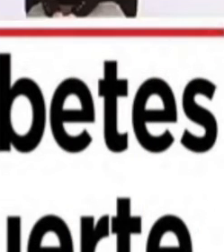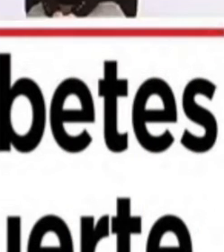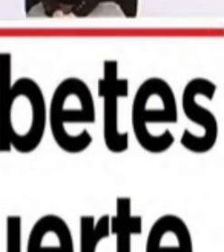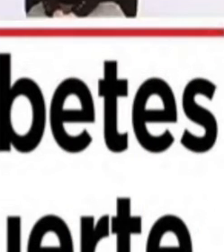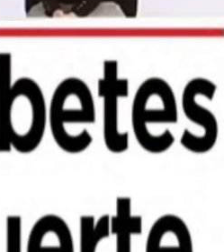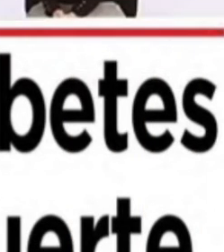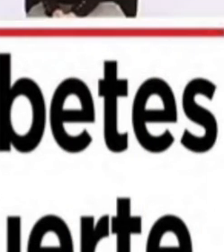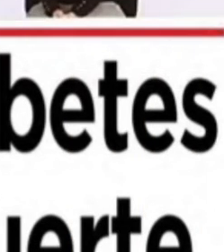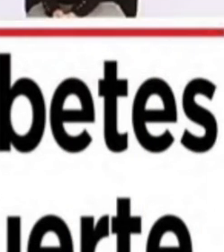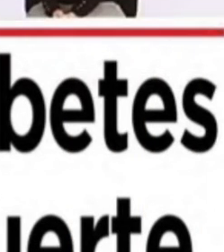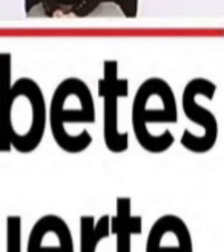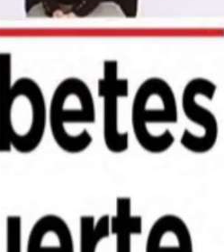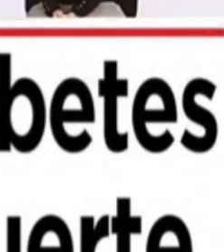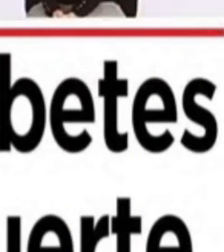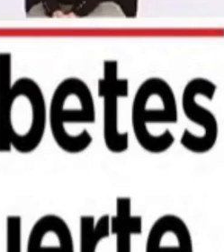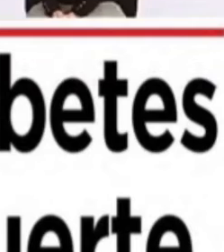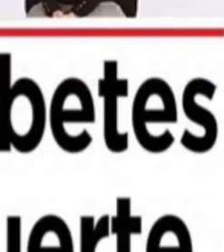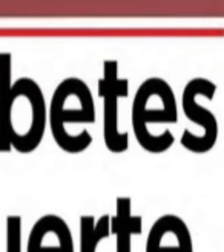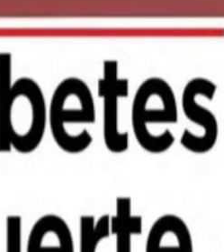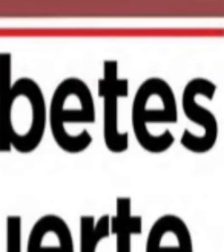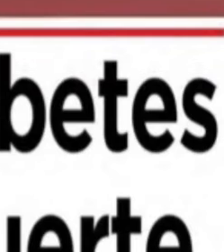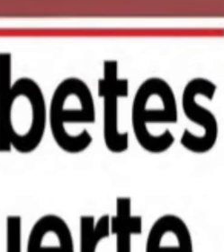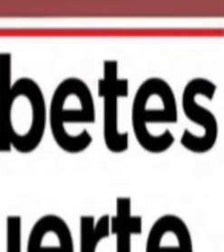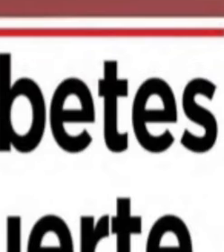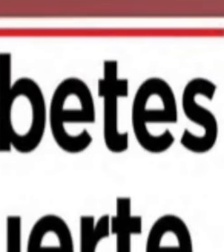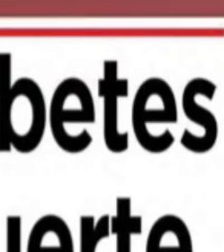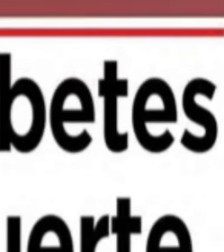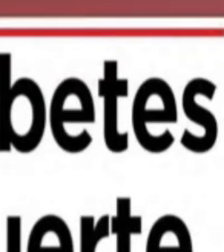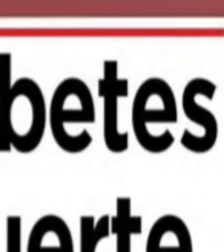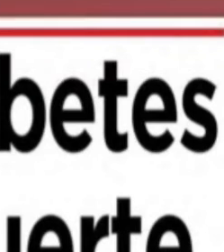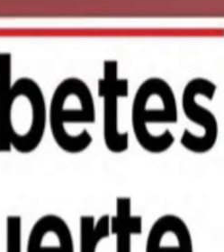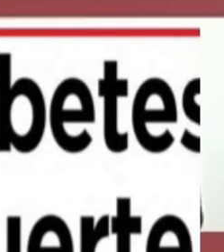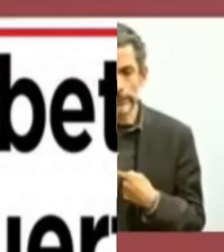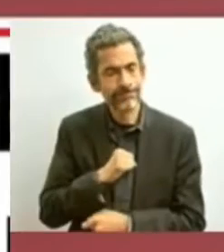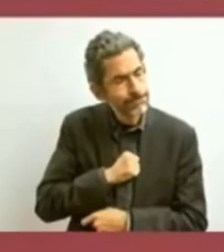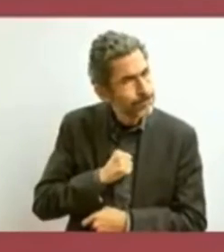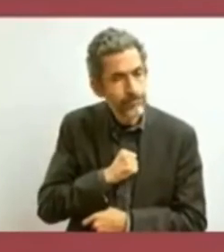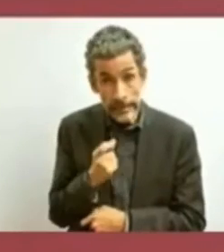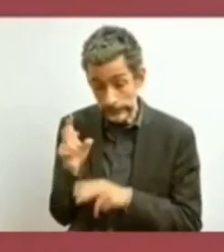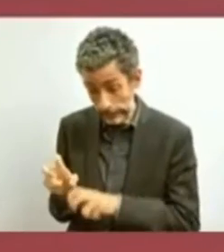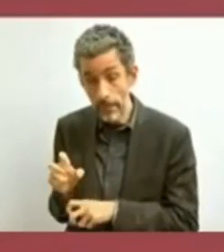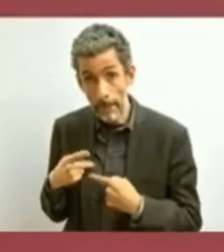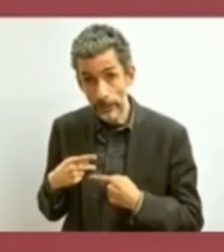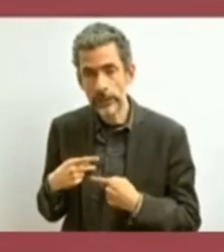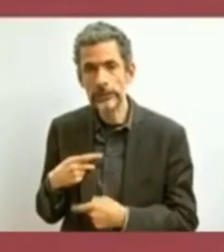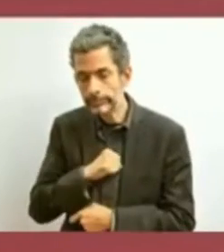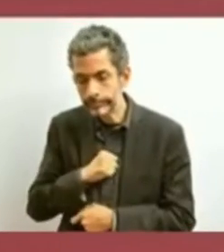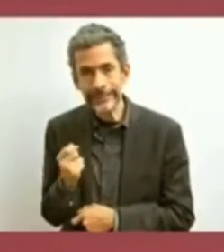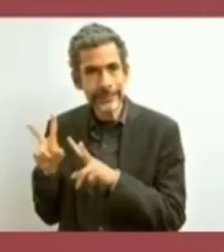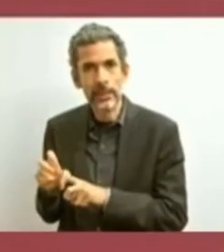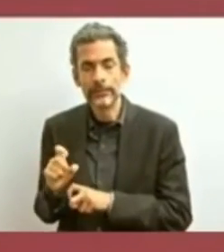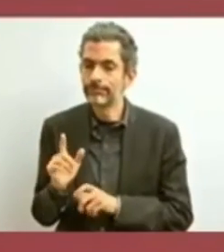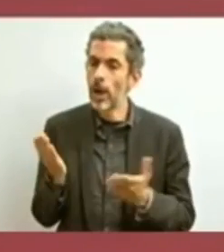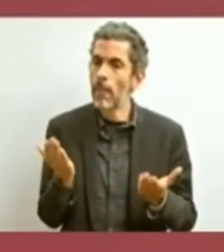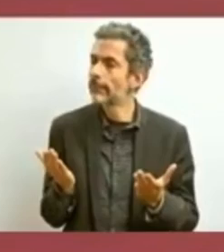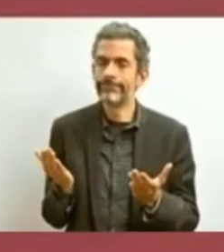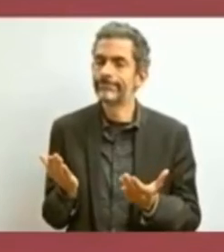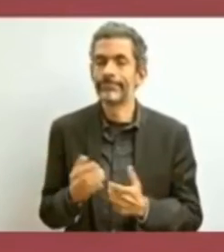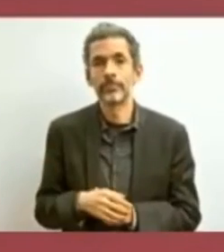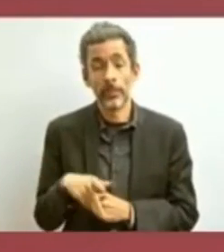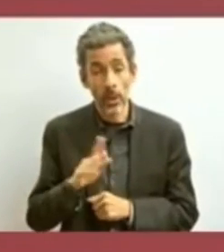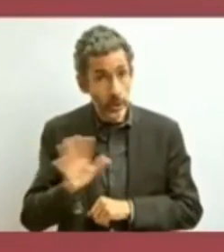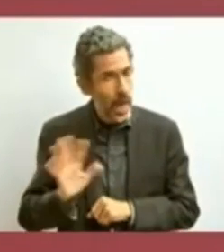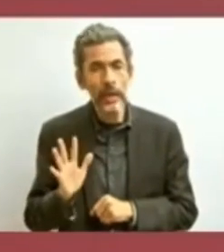máximo cuando se trata del dolor humano, pero cuando todo esto